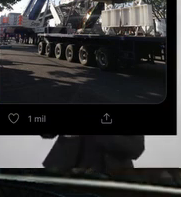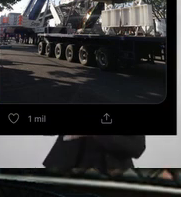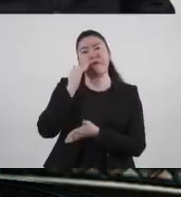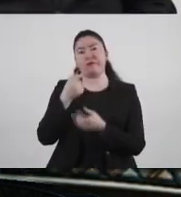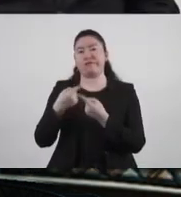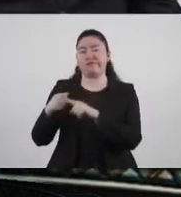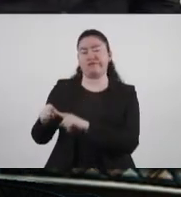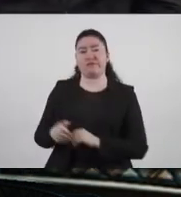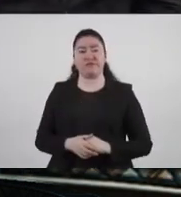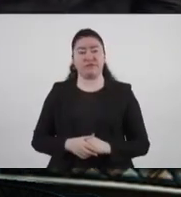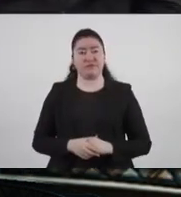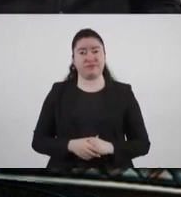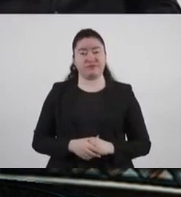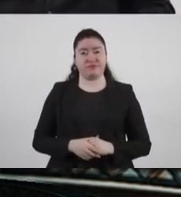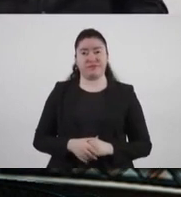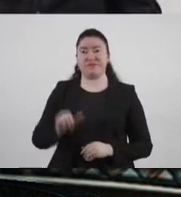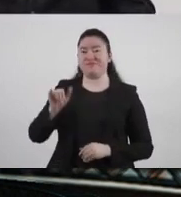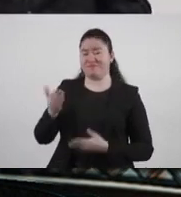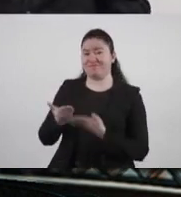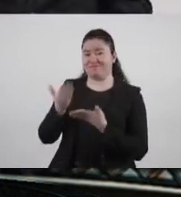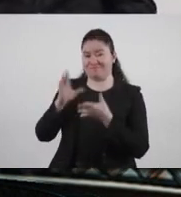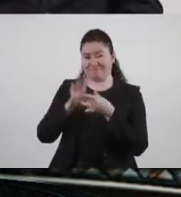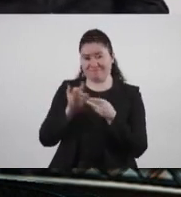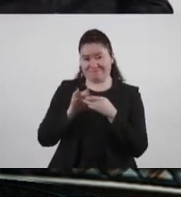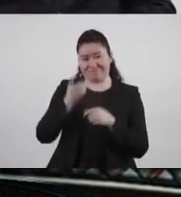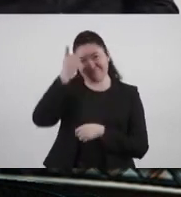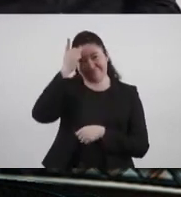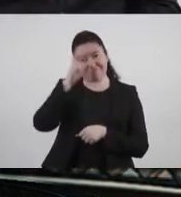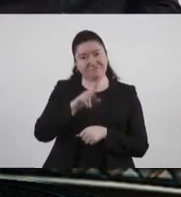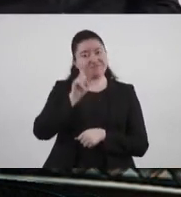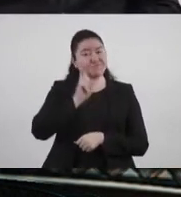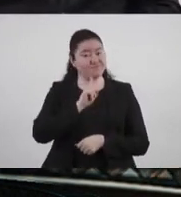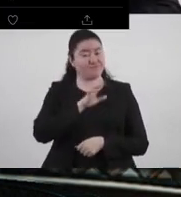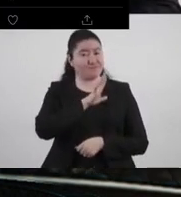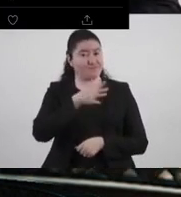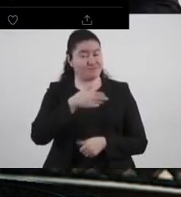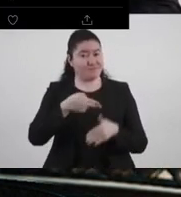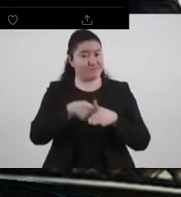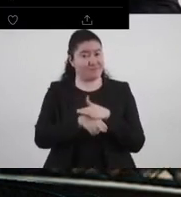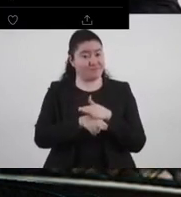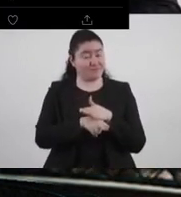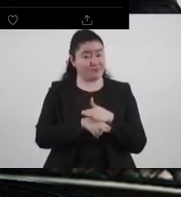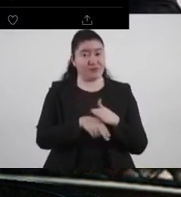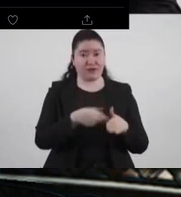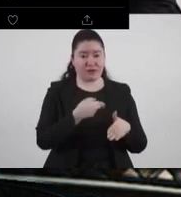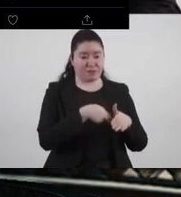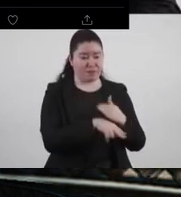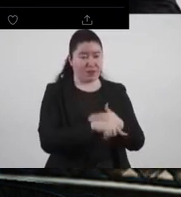vías. Sí, como explicó la directora general del metro, ustedes saben que la línea 12 tiene su historia.